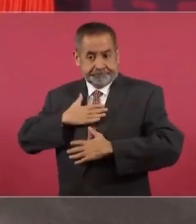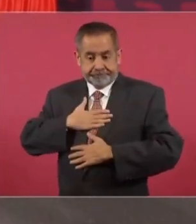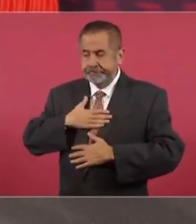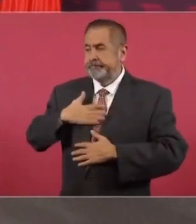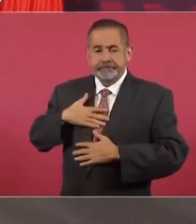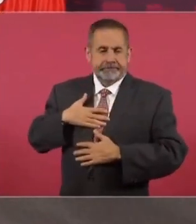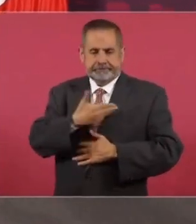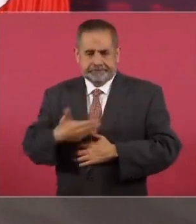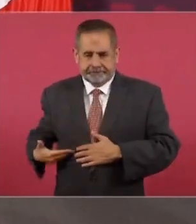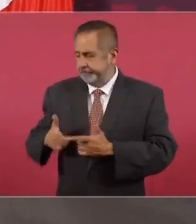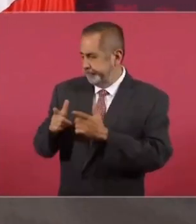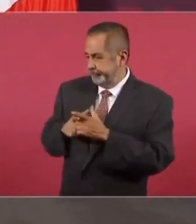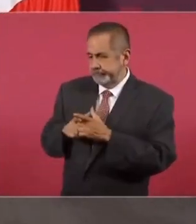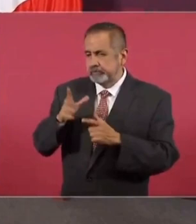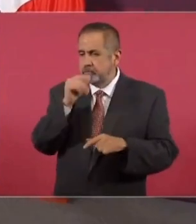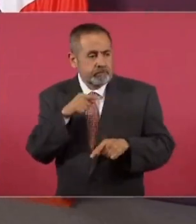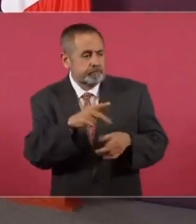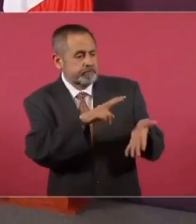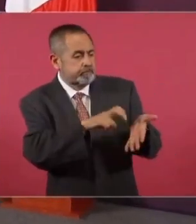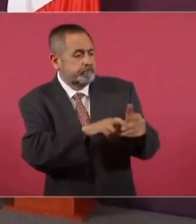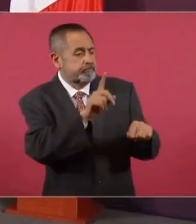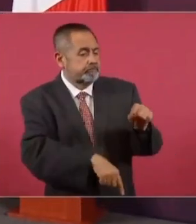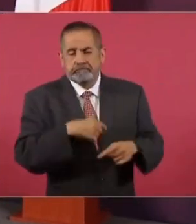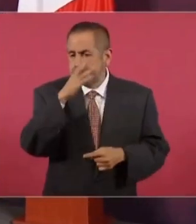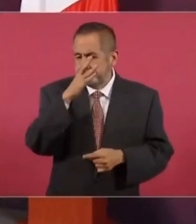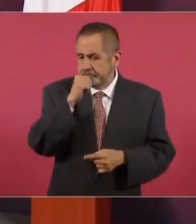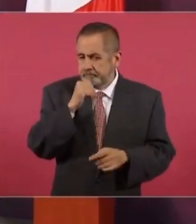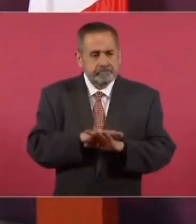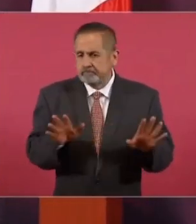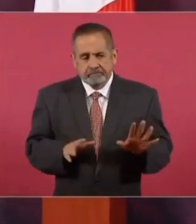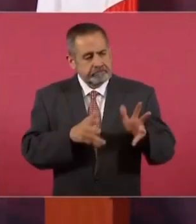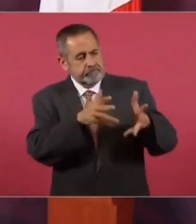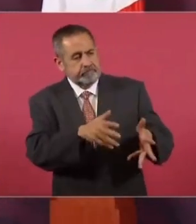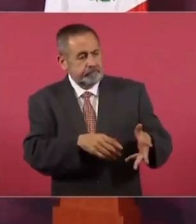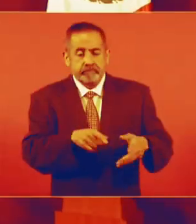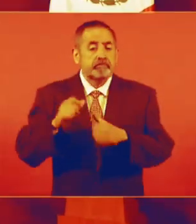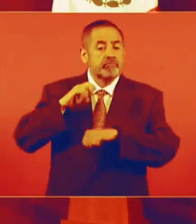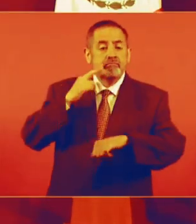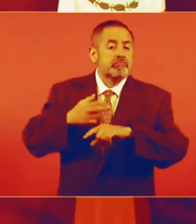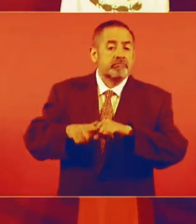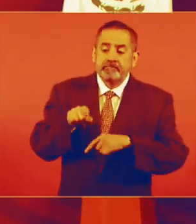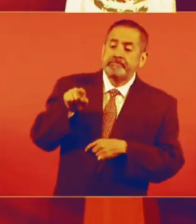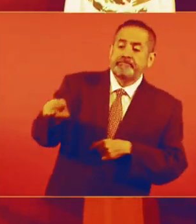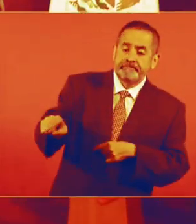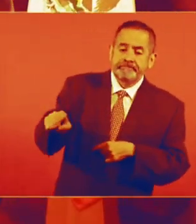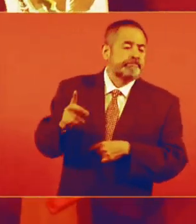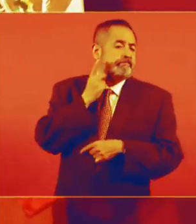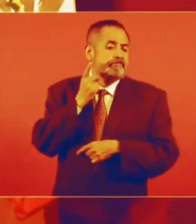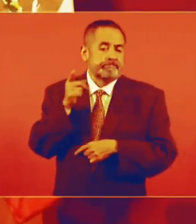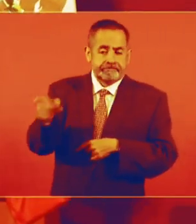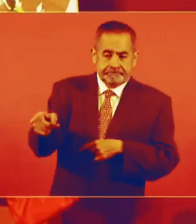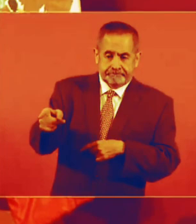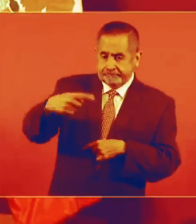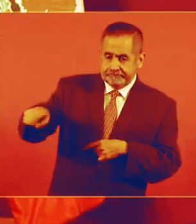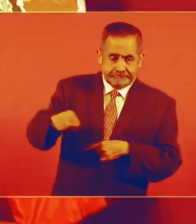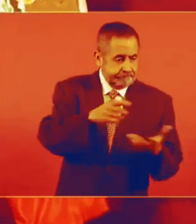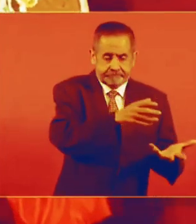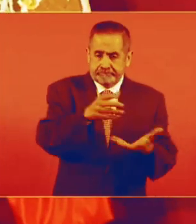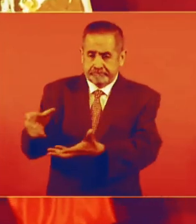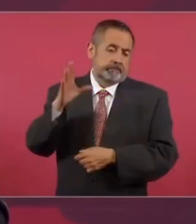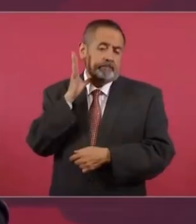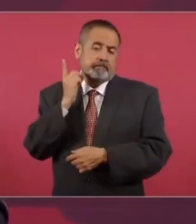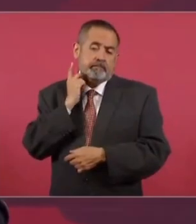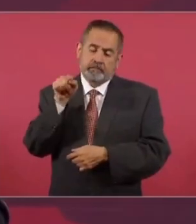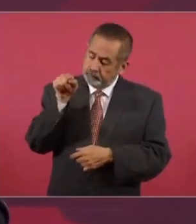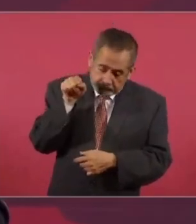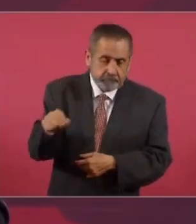que represento no puede hacer ninguna modificación. Porque se trata de otro poder. Se trata del Poder Judicial. Que es independiente,